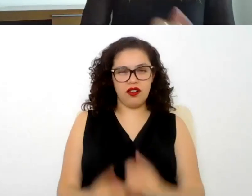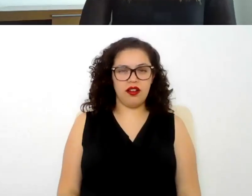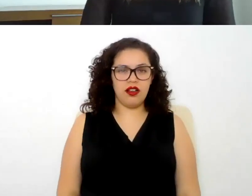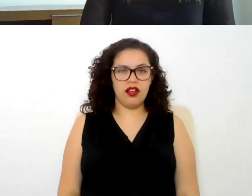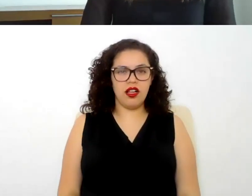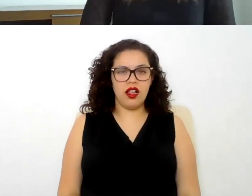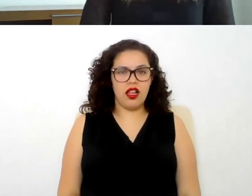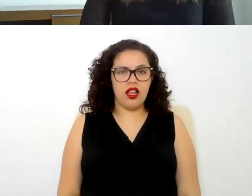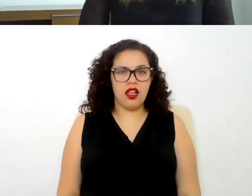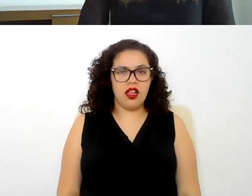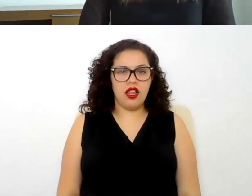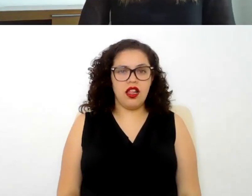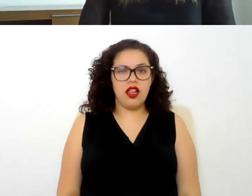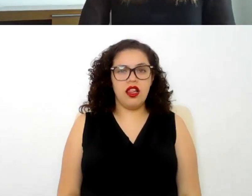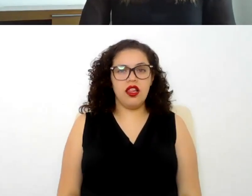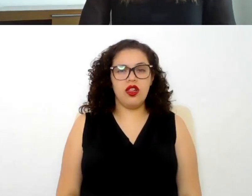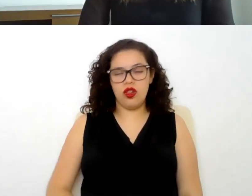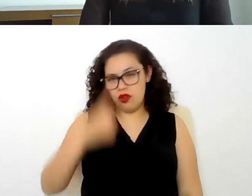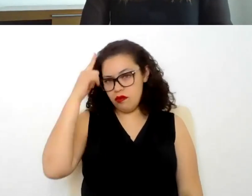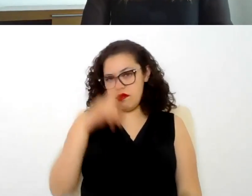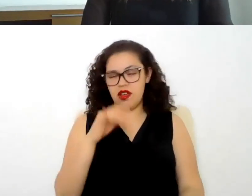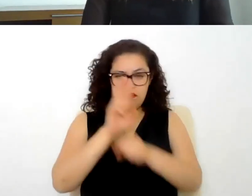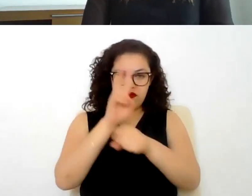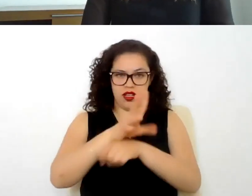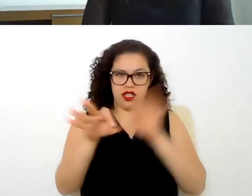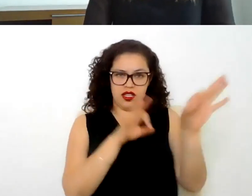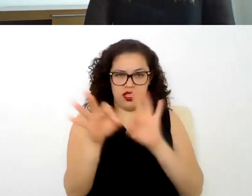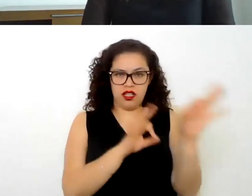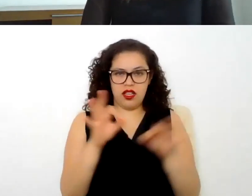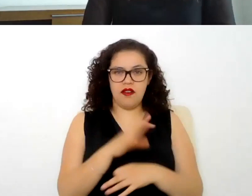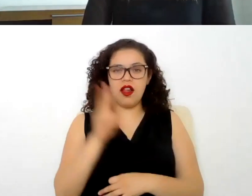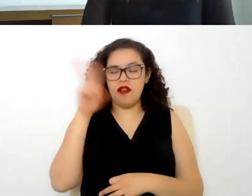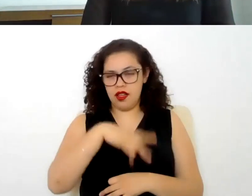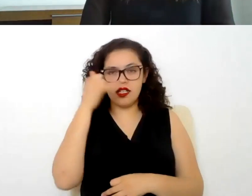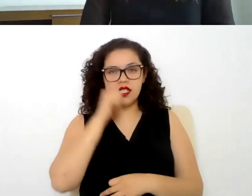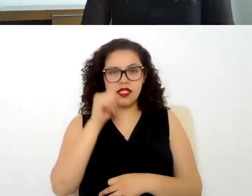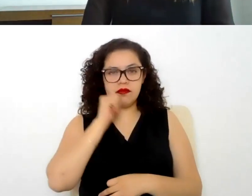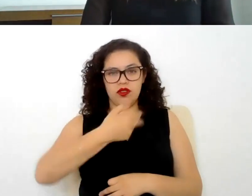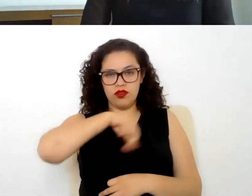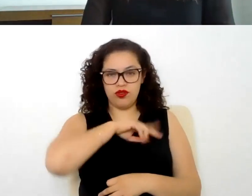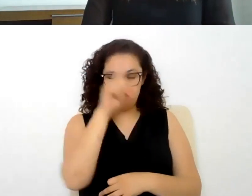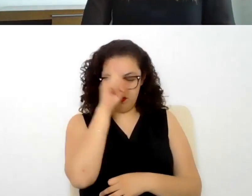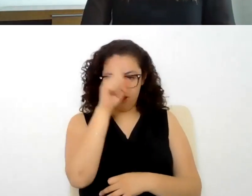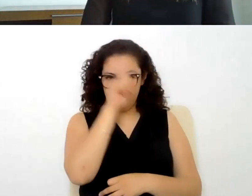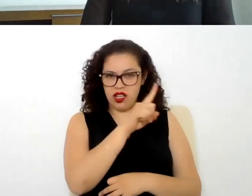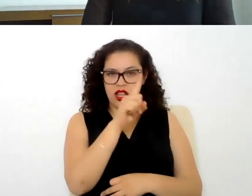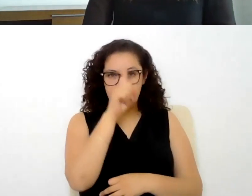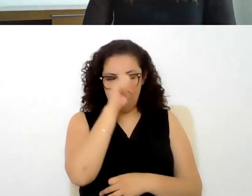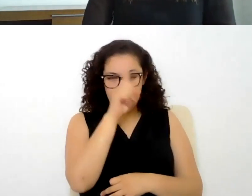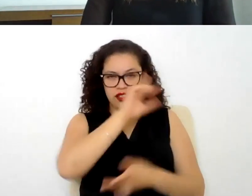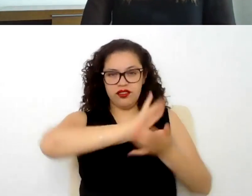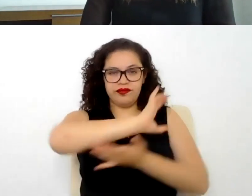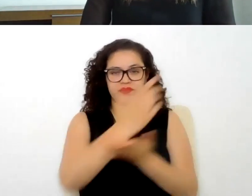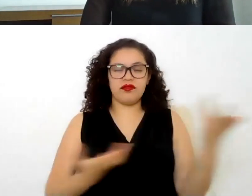algún contratiempo en alguna inspección laboral siempre vamos a recomendar que los contratos se